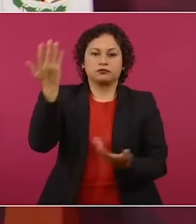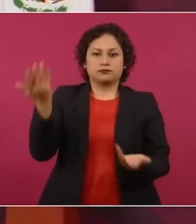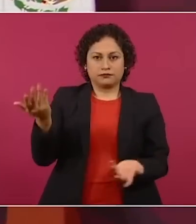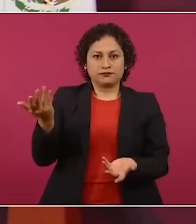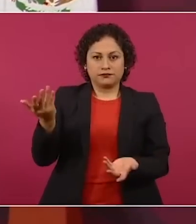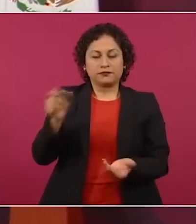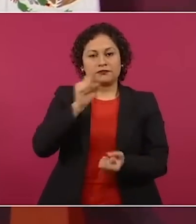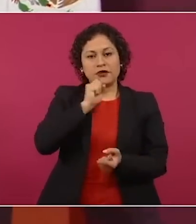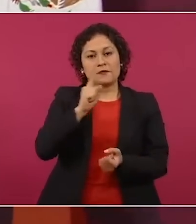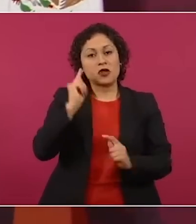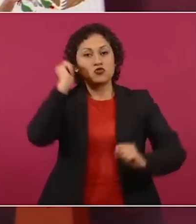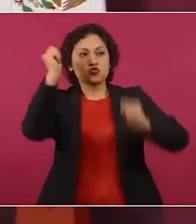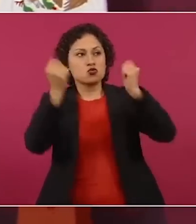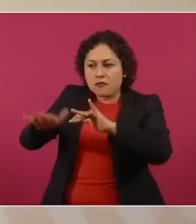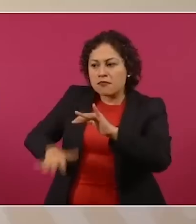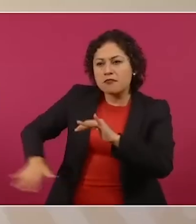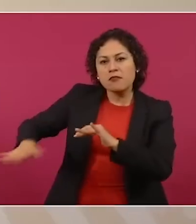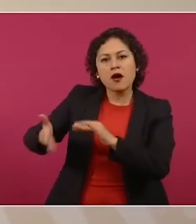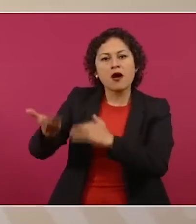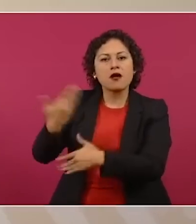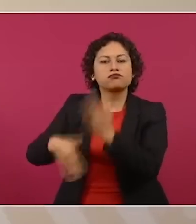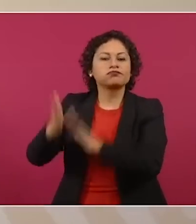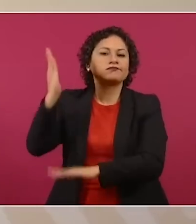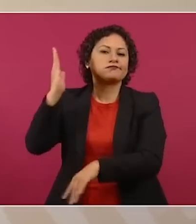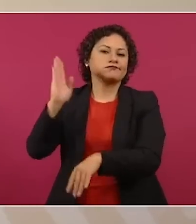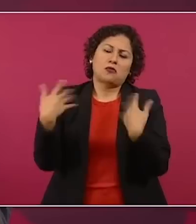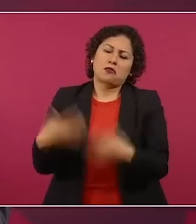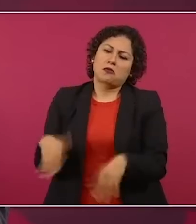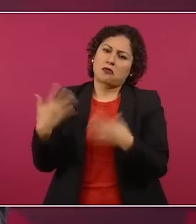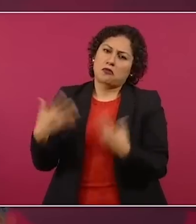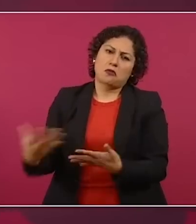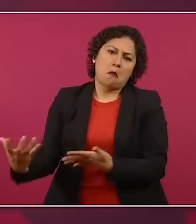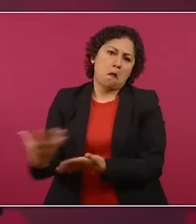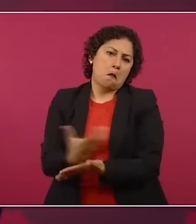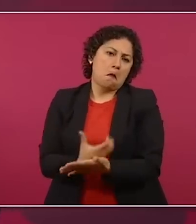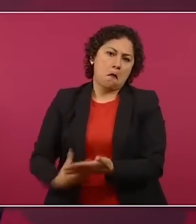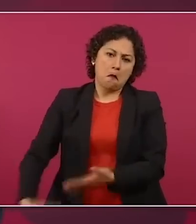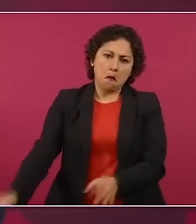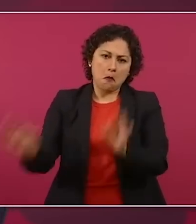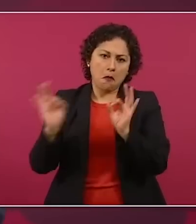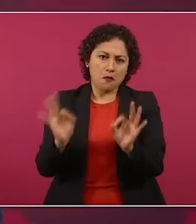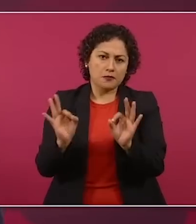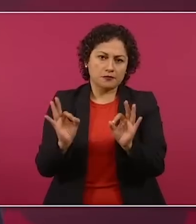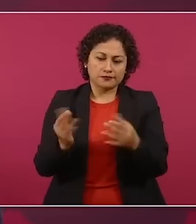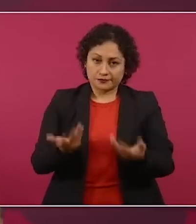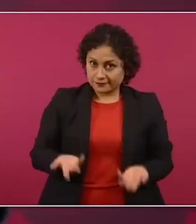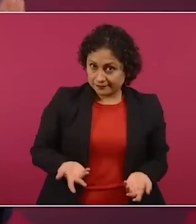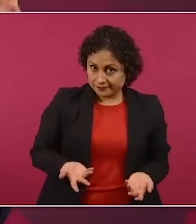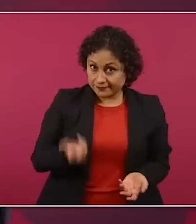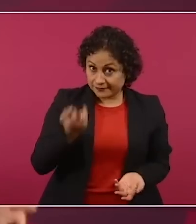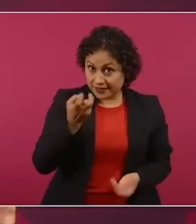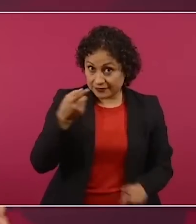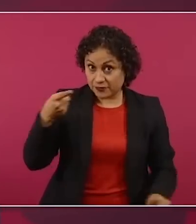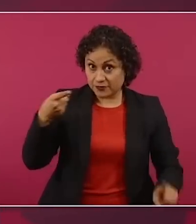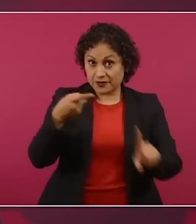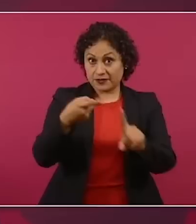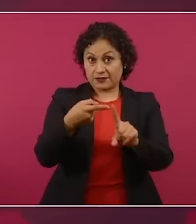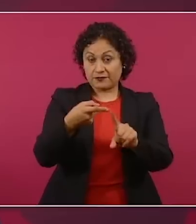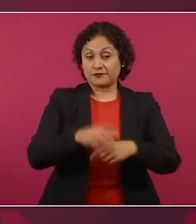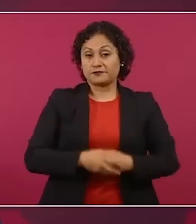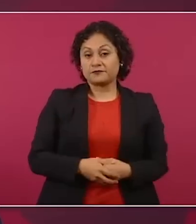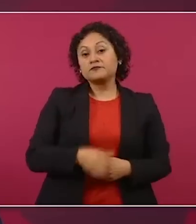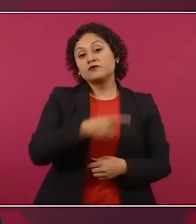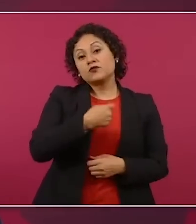Es futuro para toda la región. Bueno, pues esto lo hemos estado haciendo